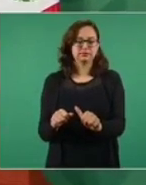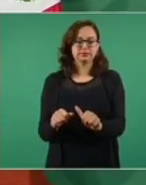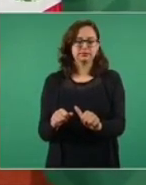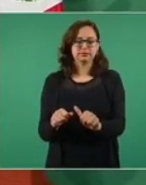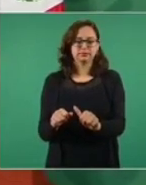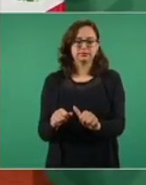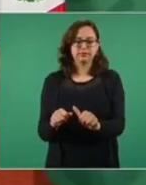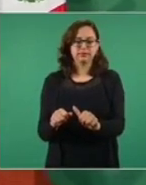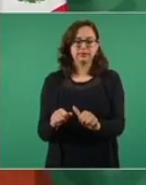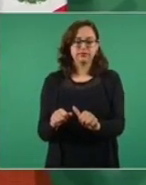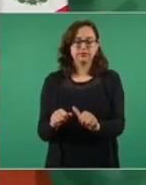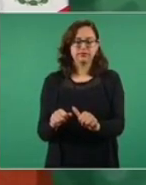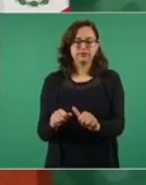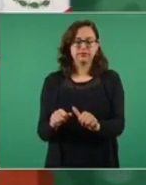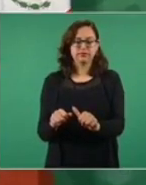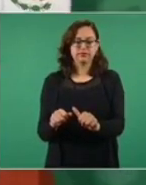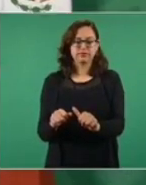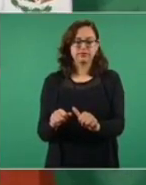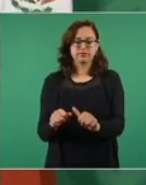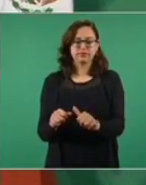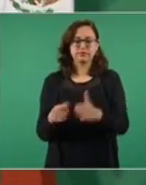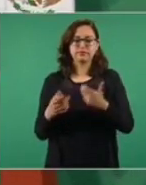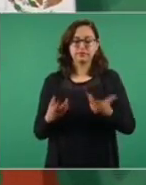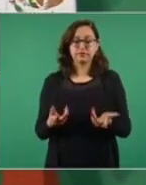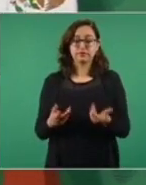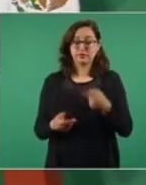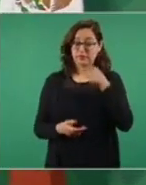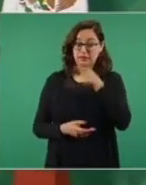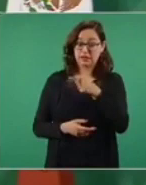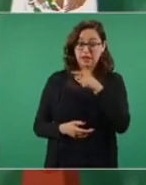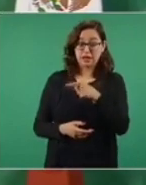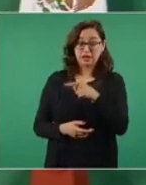y de manera vil